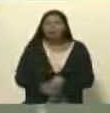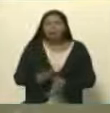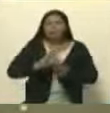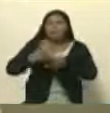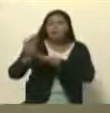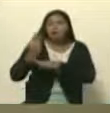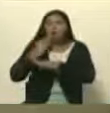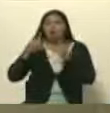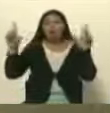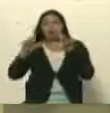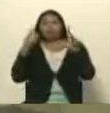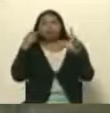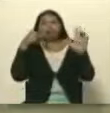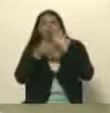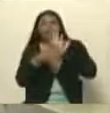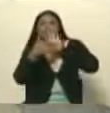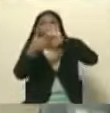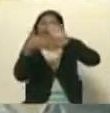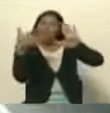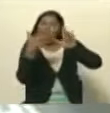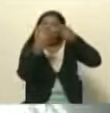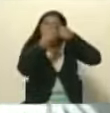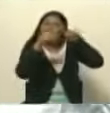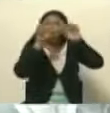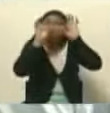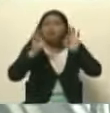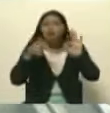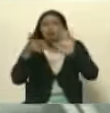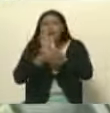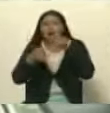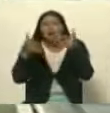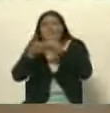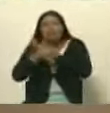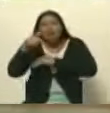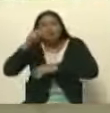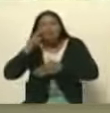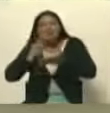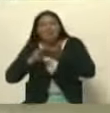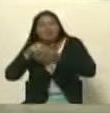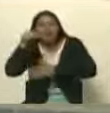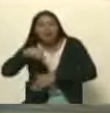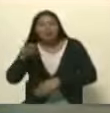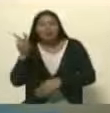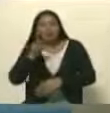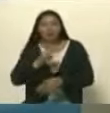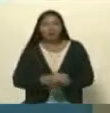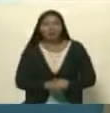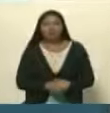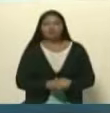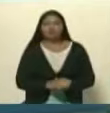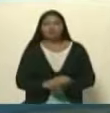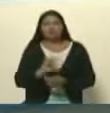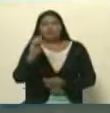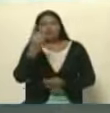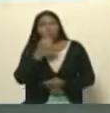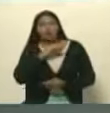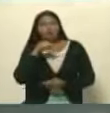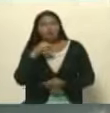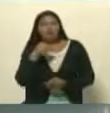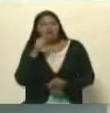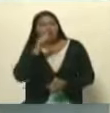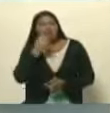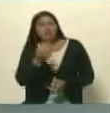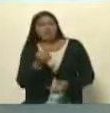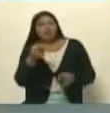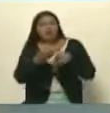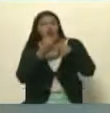tradicionales nos vendían otro escenario, nos vendían primero, en un primer momento, decían que